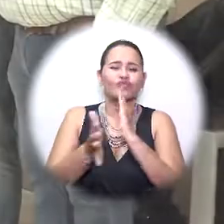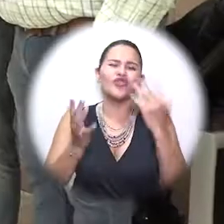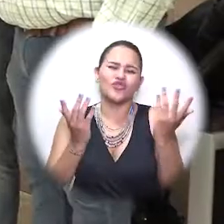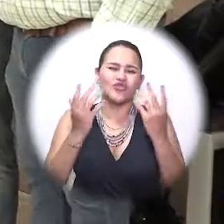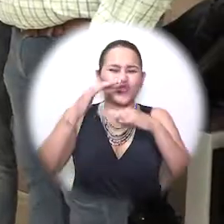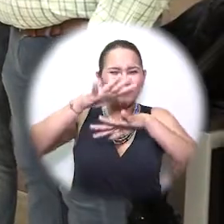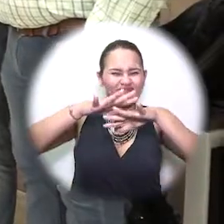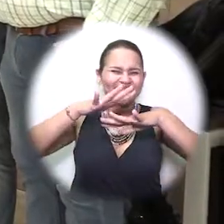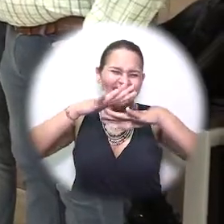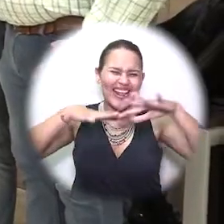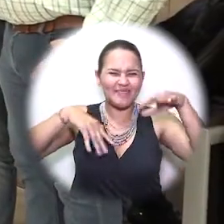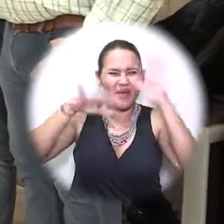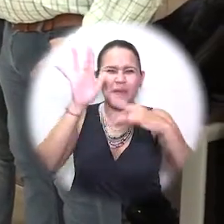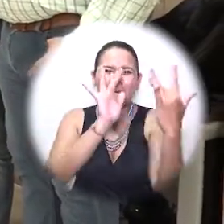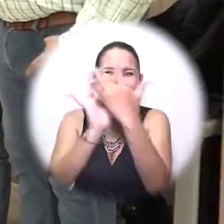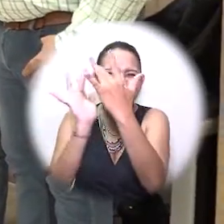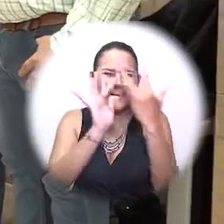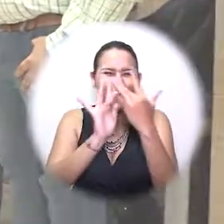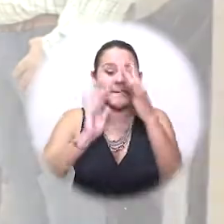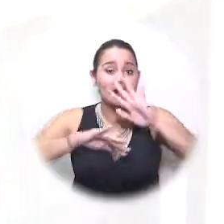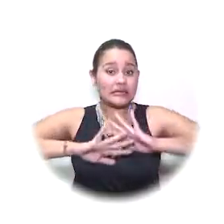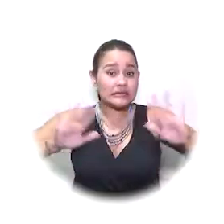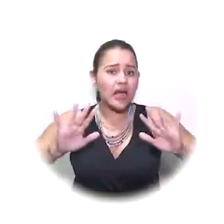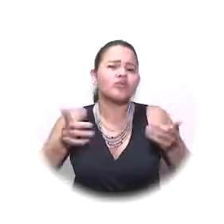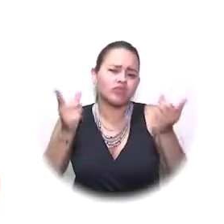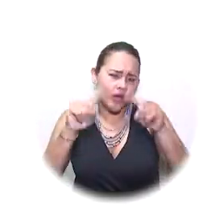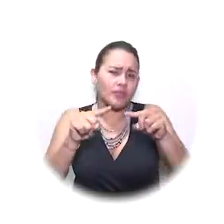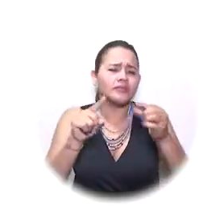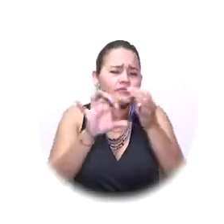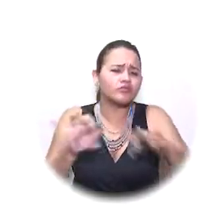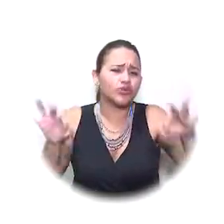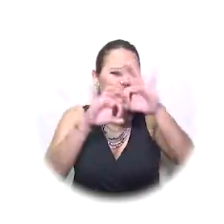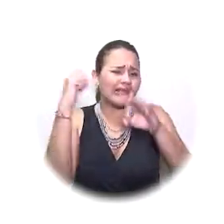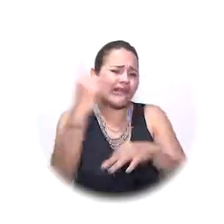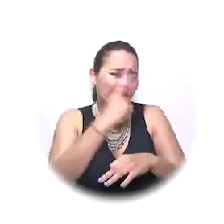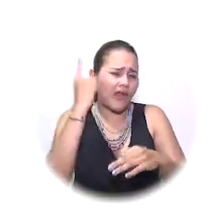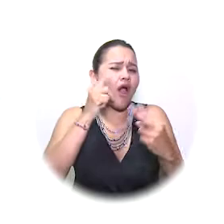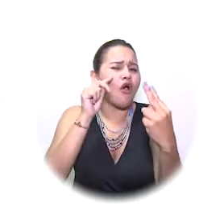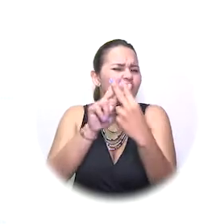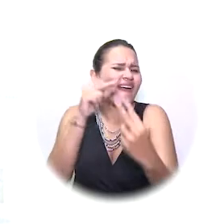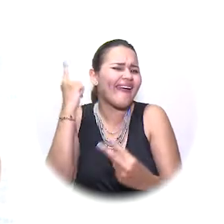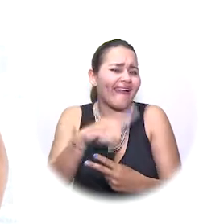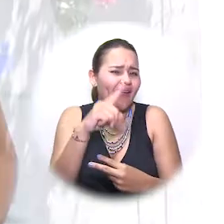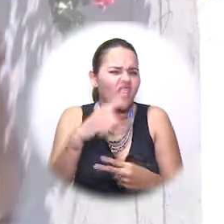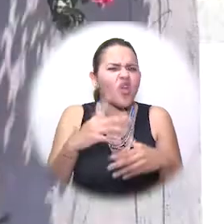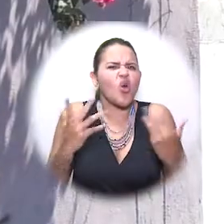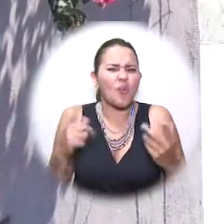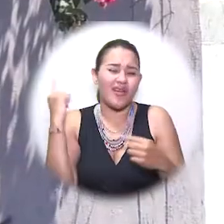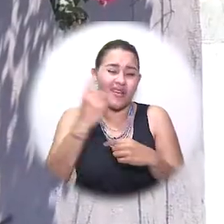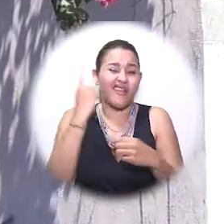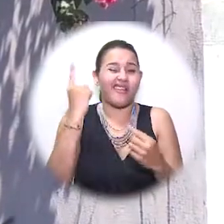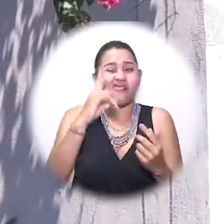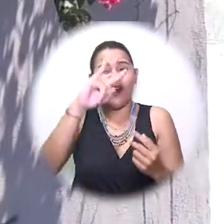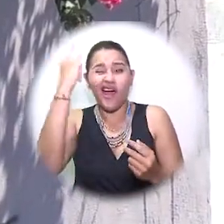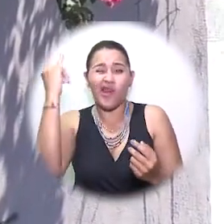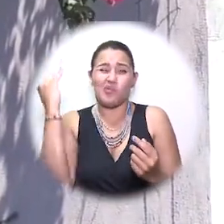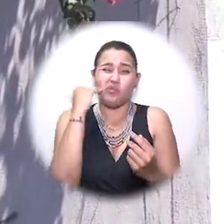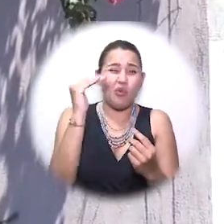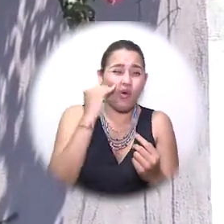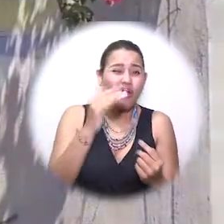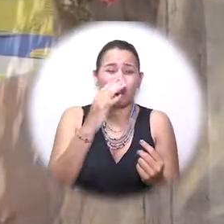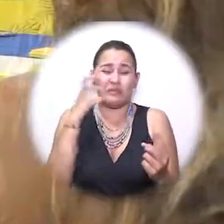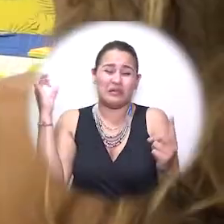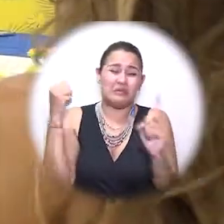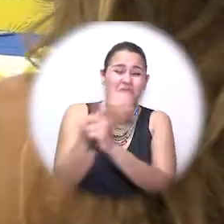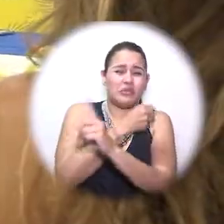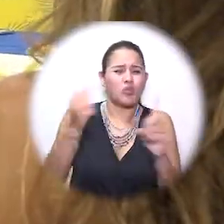redes sociales, le apunta a transformar de fondo el problema de la violencia de género a partir de la obra de Gabo. La actividad se convirtió en un